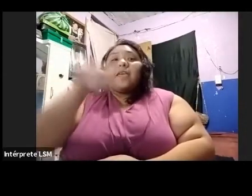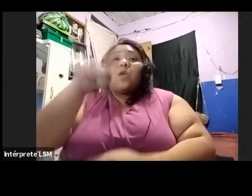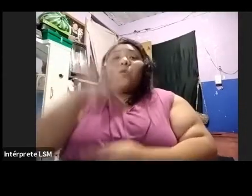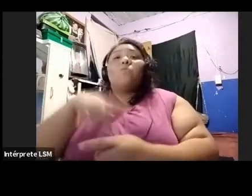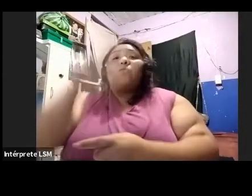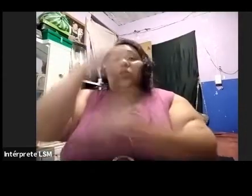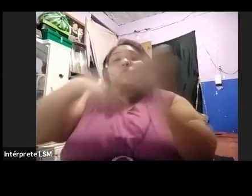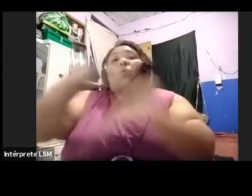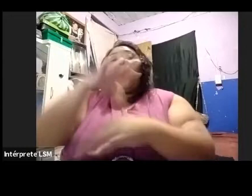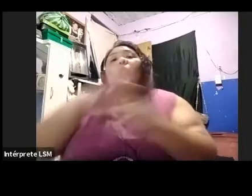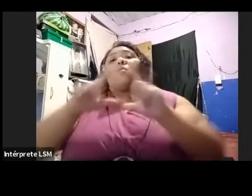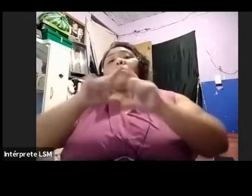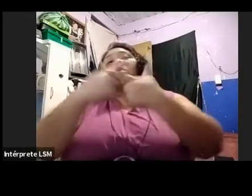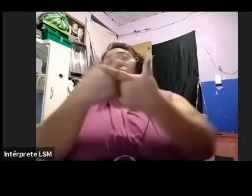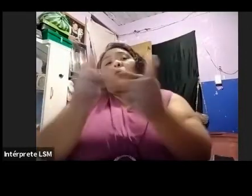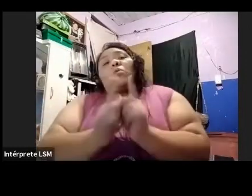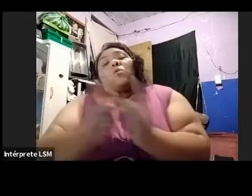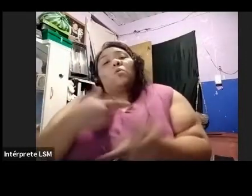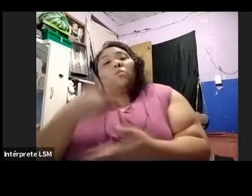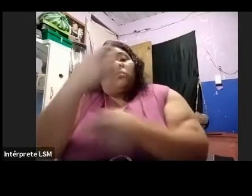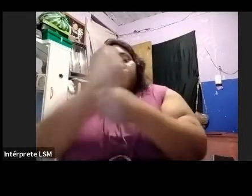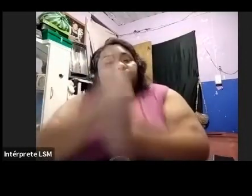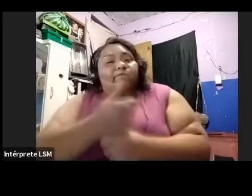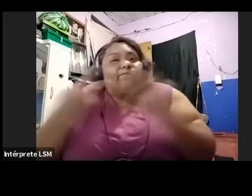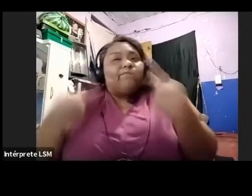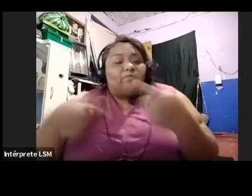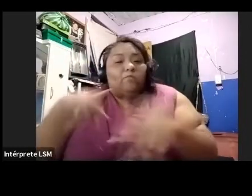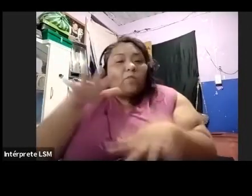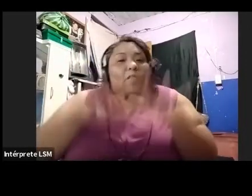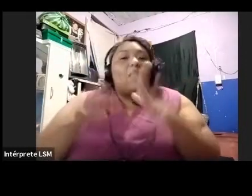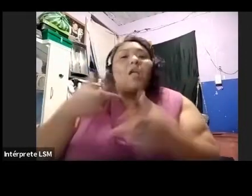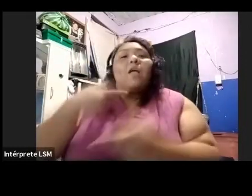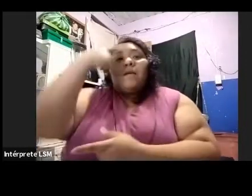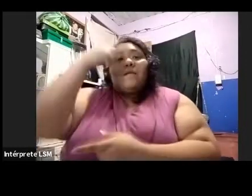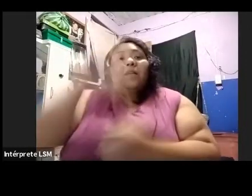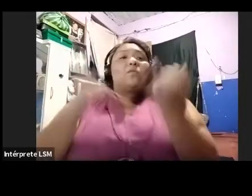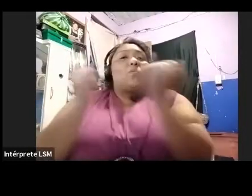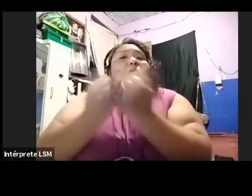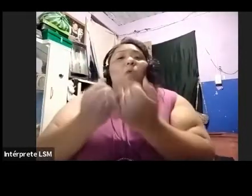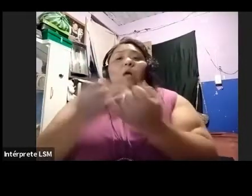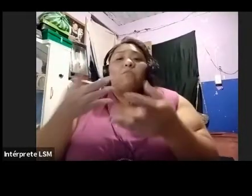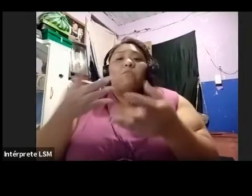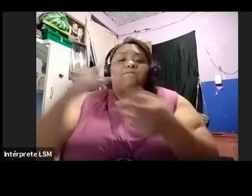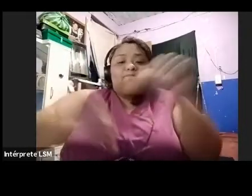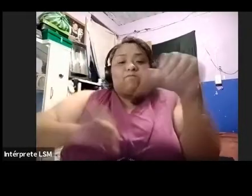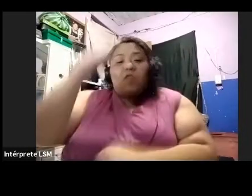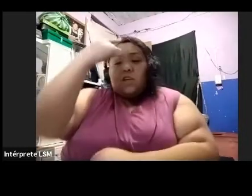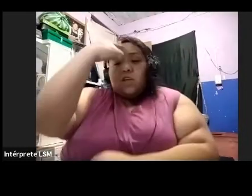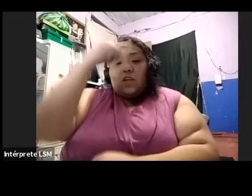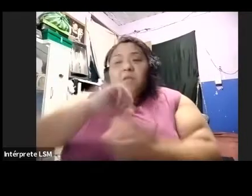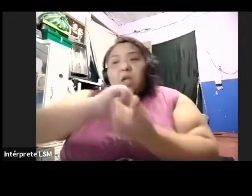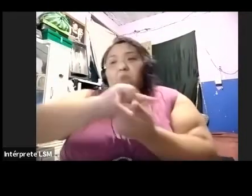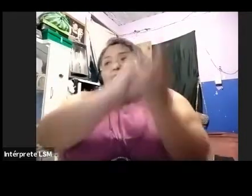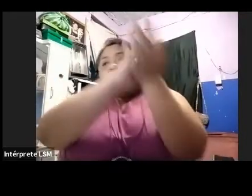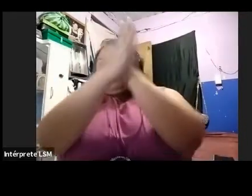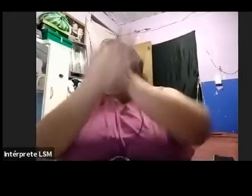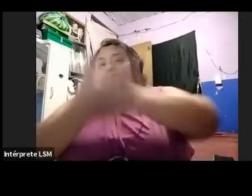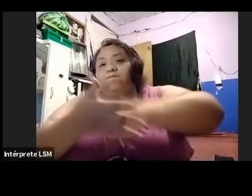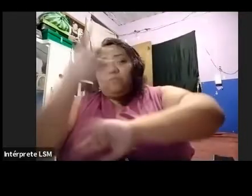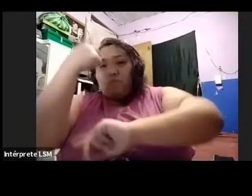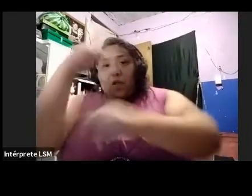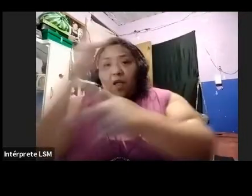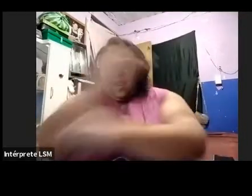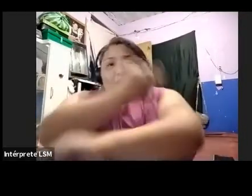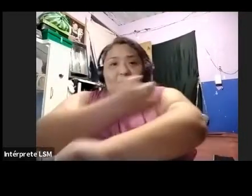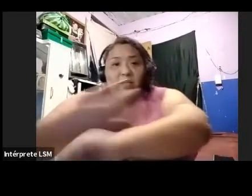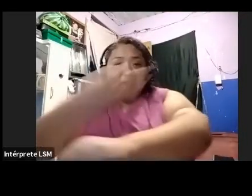busca enlaces institucionales para llevar a cabo acciones altruistas y de transformación para las familias en